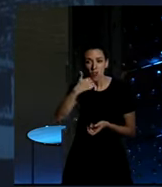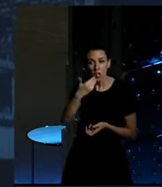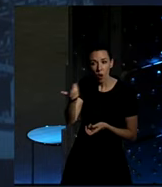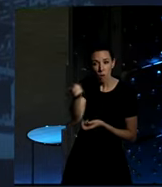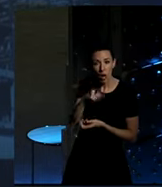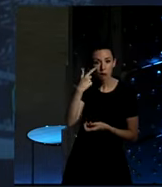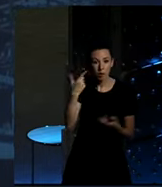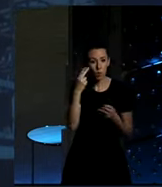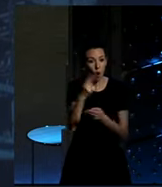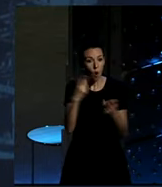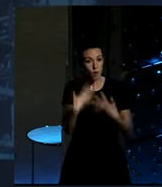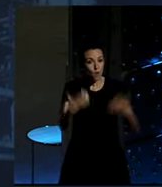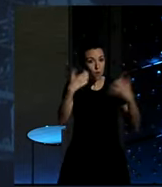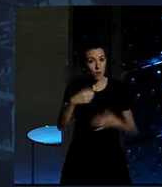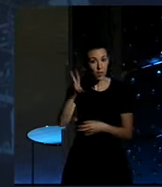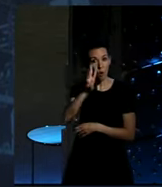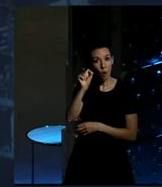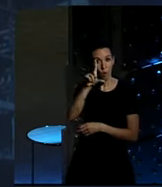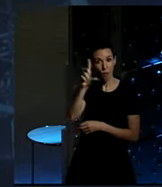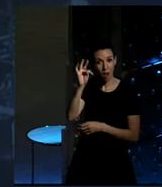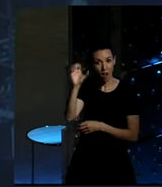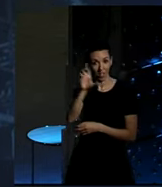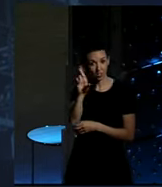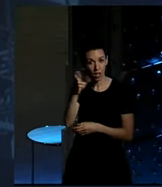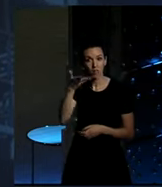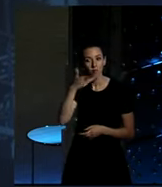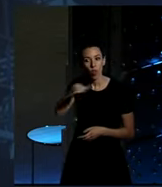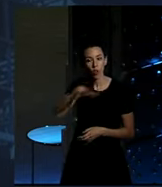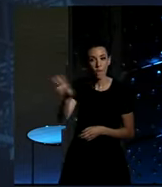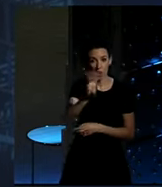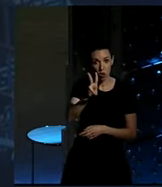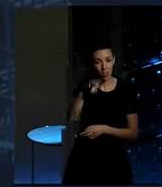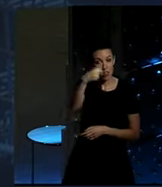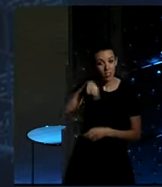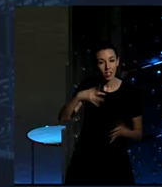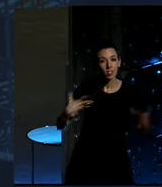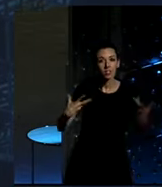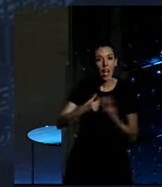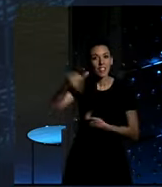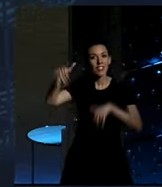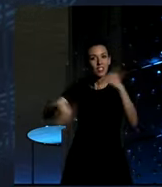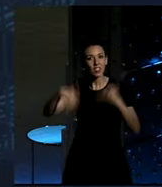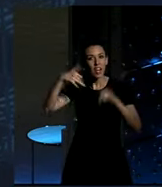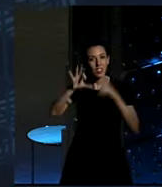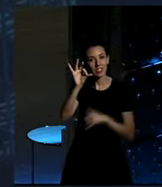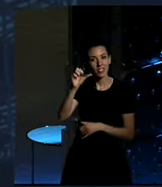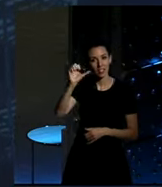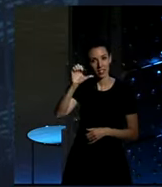Pues aquí en el público está Walter, que lo conocí yo en Valladolid, que él se fue con unos títeres a Senegal, ¿no, Walter?